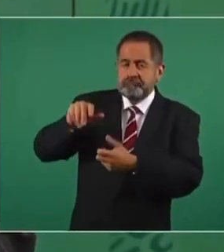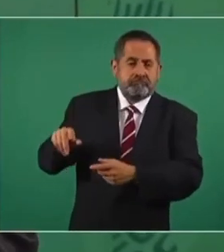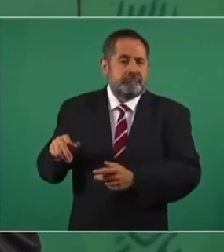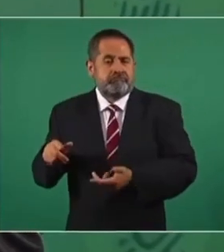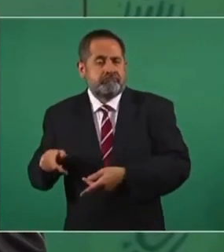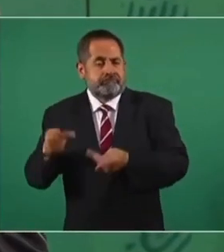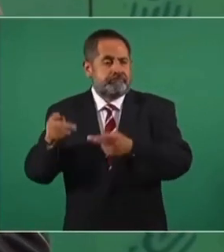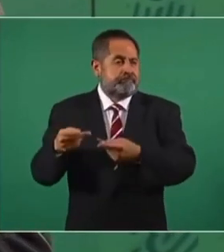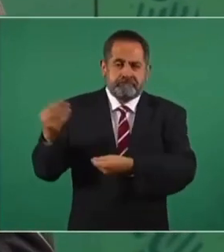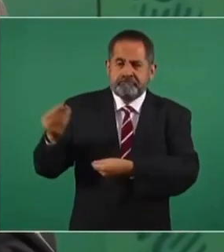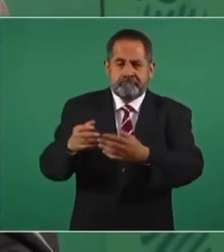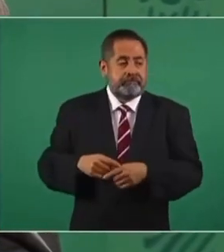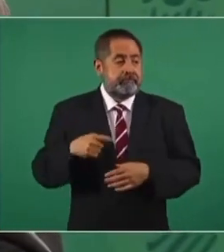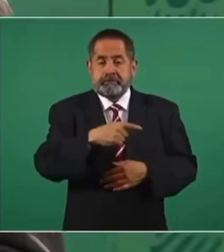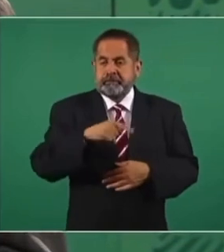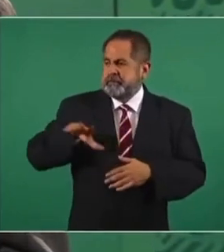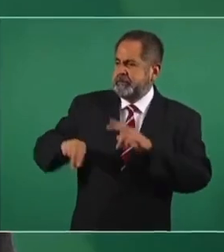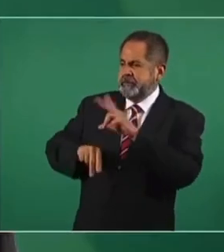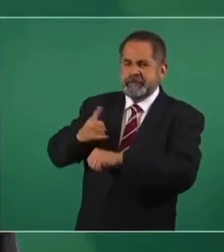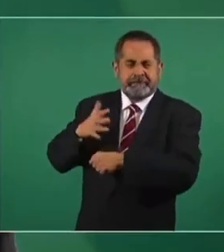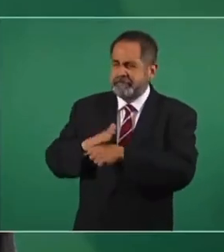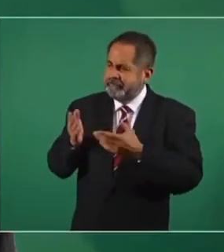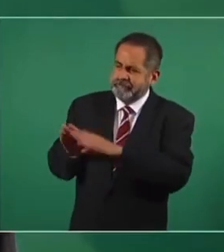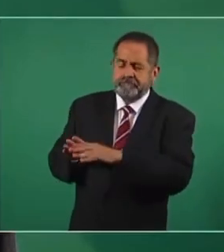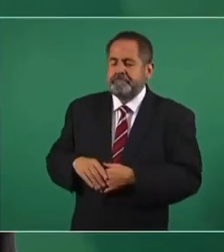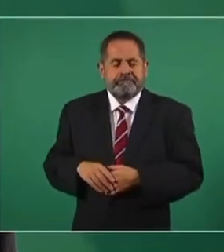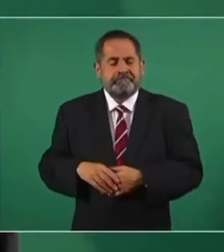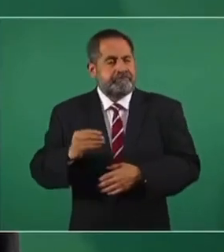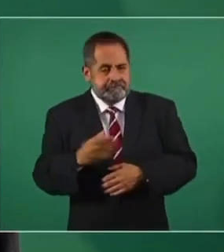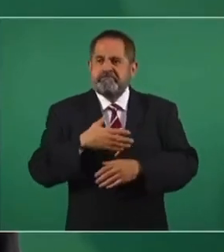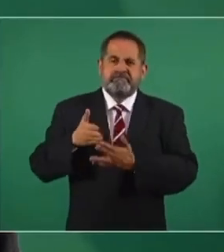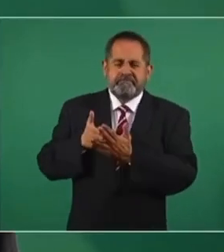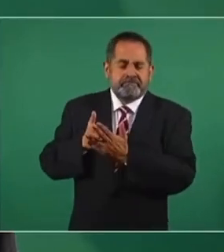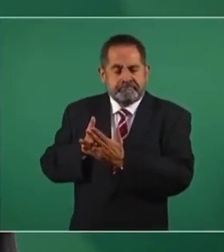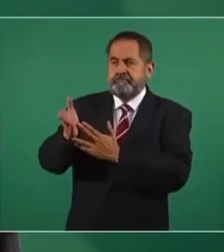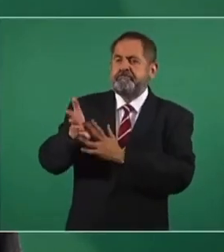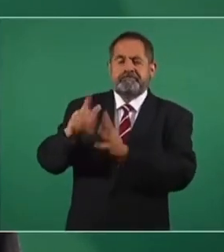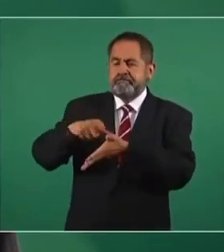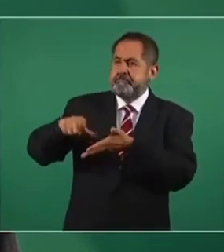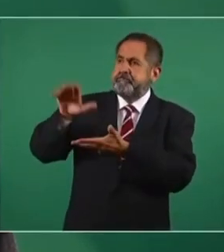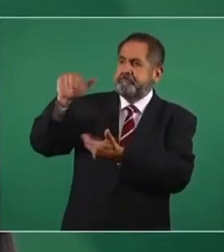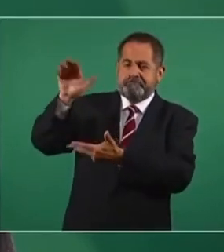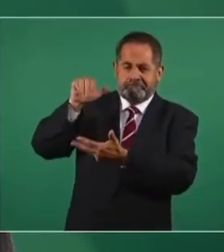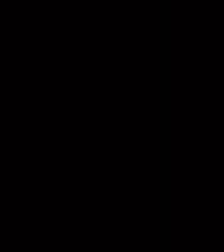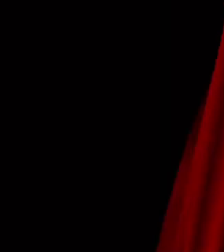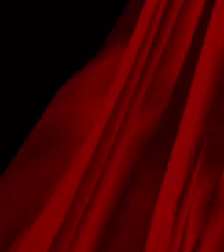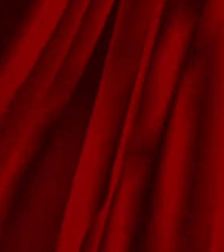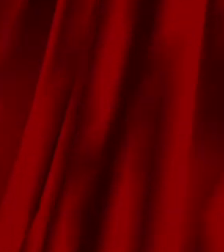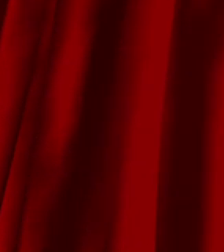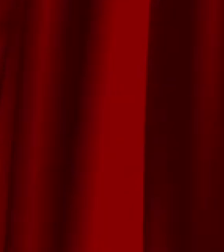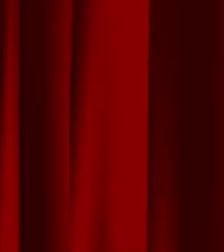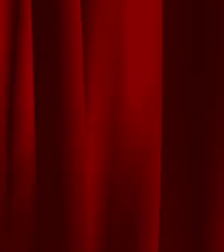-venta de medicamentos. No pudo impedir que se lograra el propósito de adquirir todos los medicamentos.